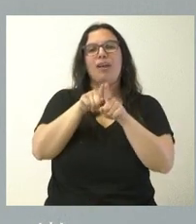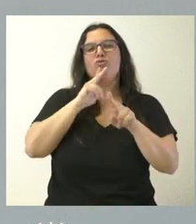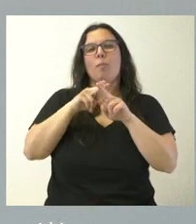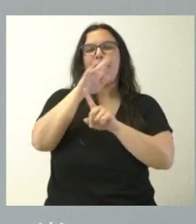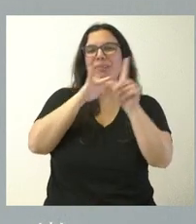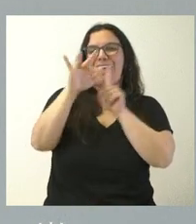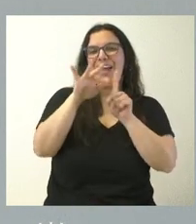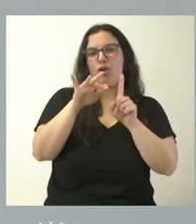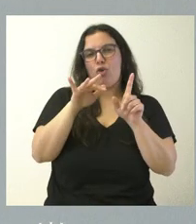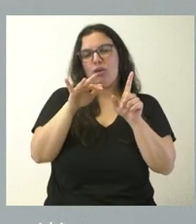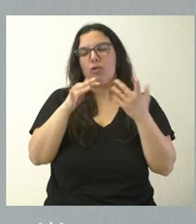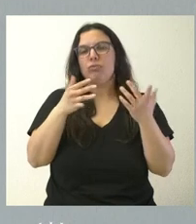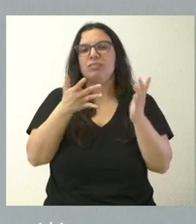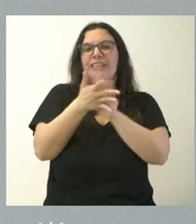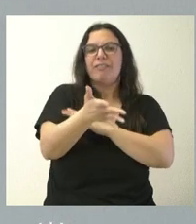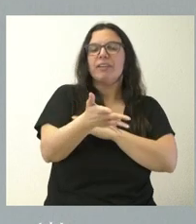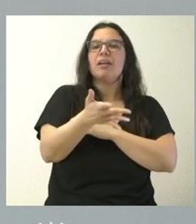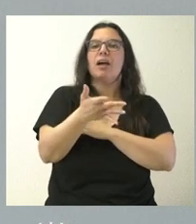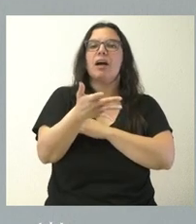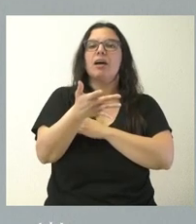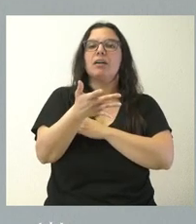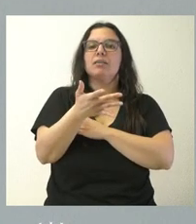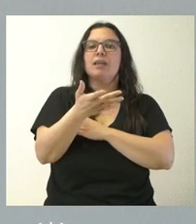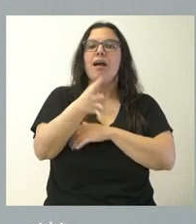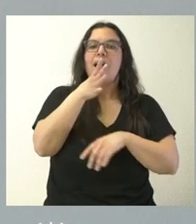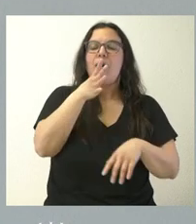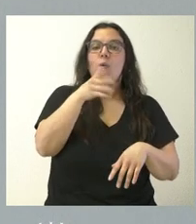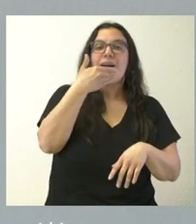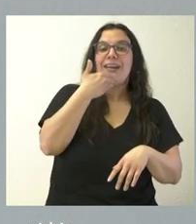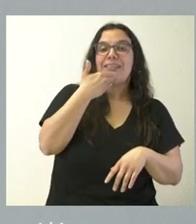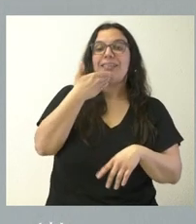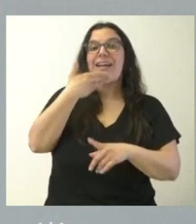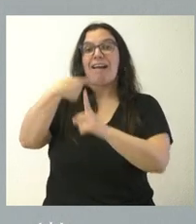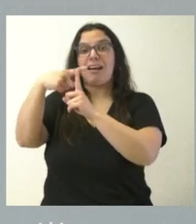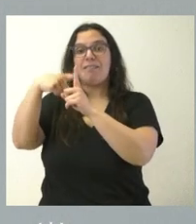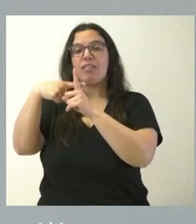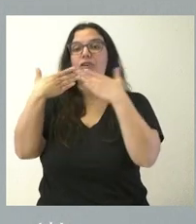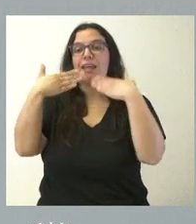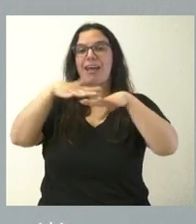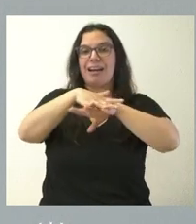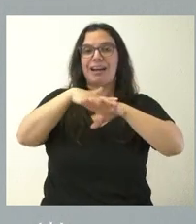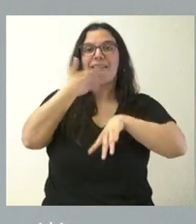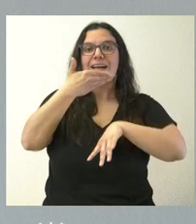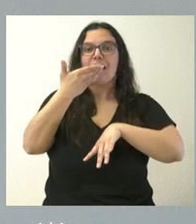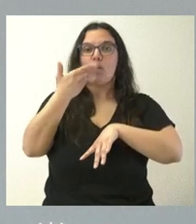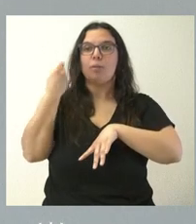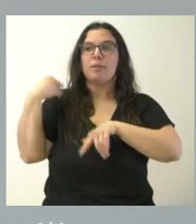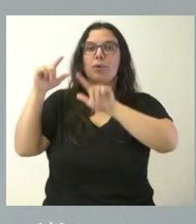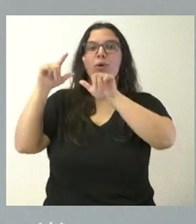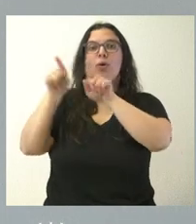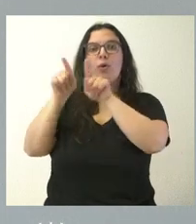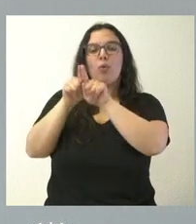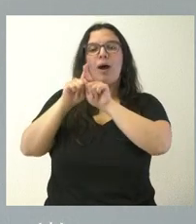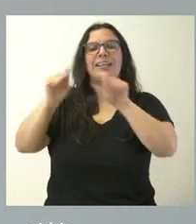y refiriendo a que se trata de un suministro de agua caliente y calefacción a través de la red de calor alimentada mediante biomasa.